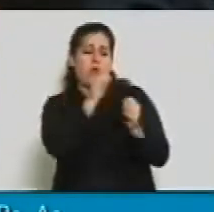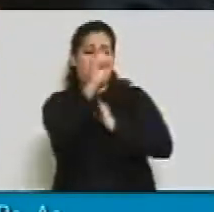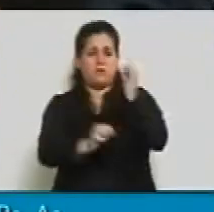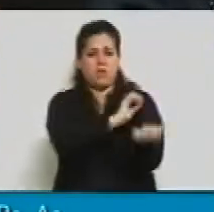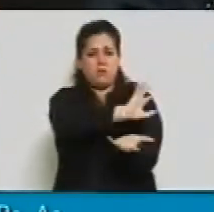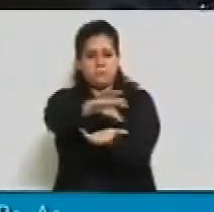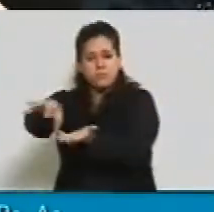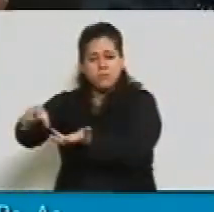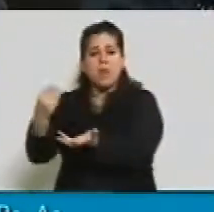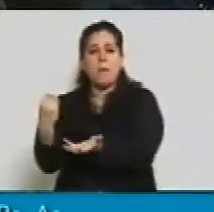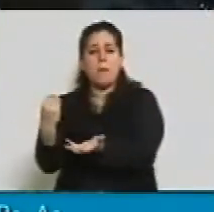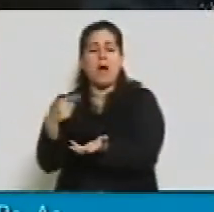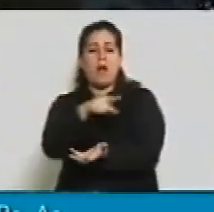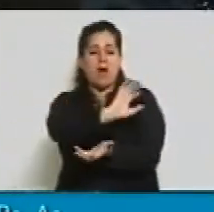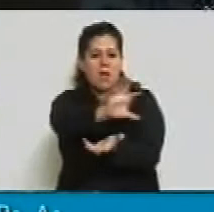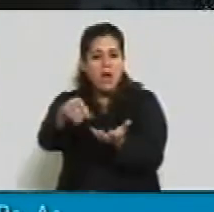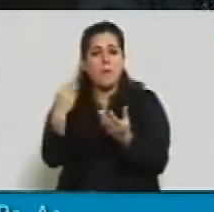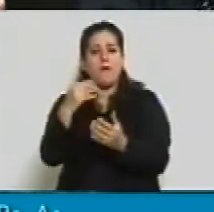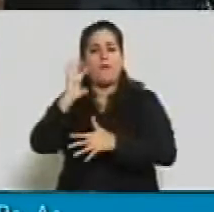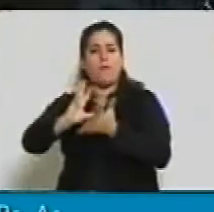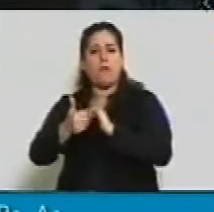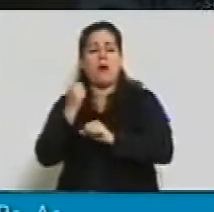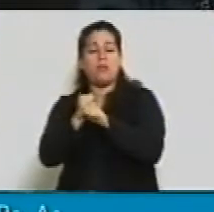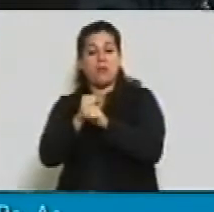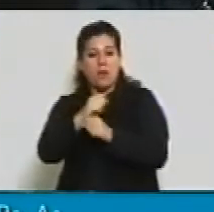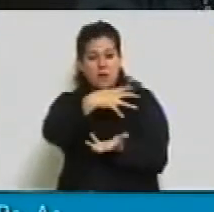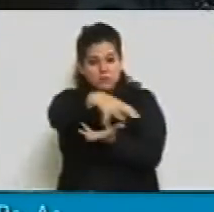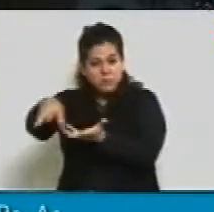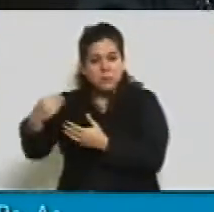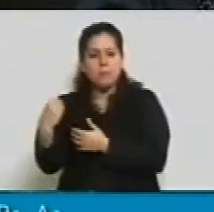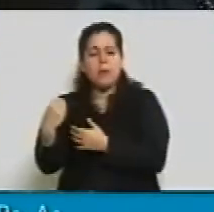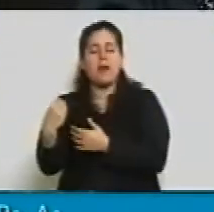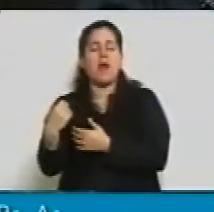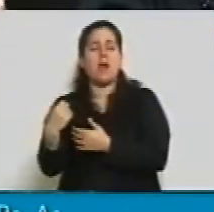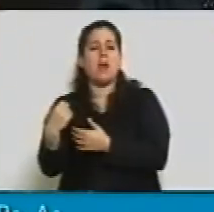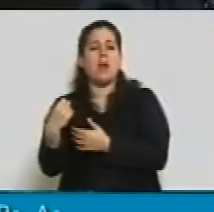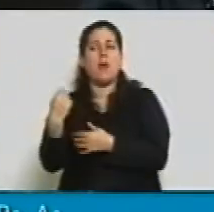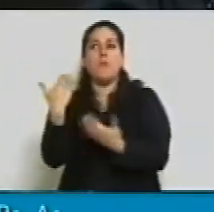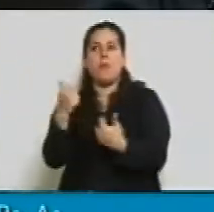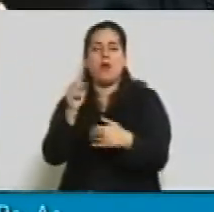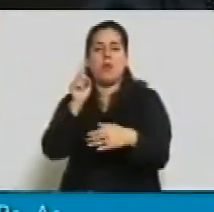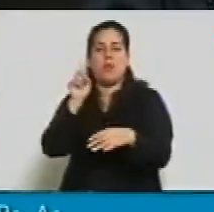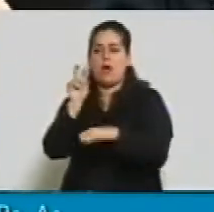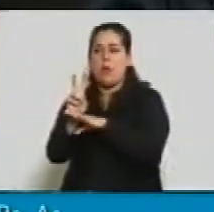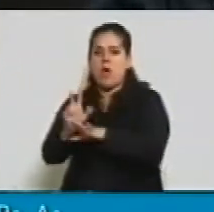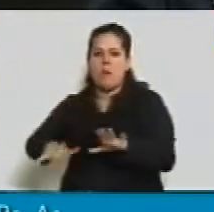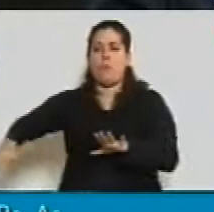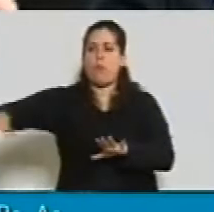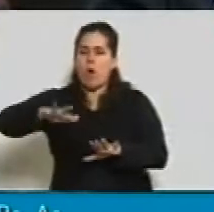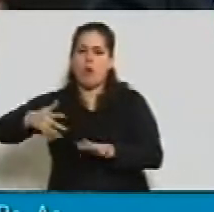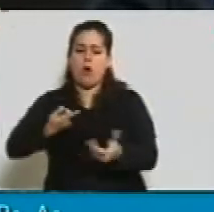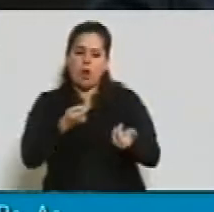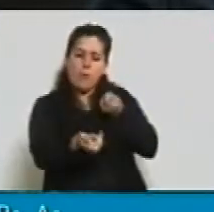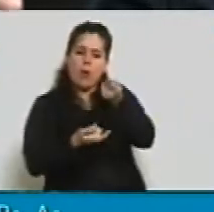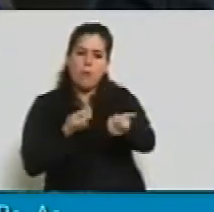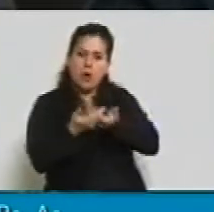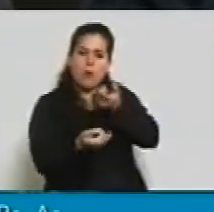para que ese mecanismo pueda proteger al pueblo consumidor que